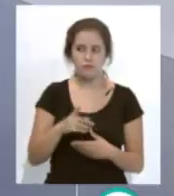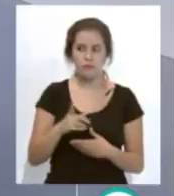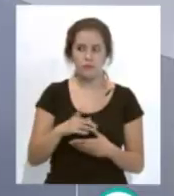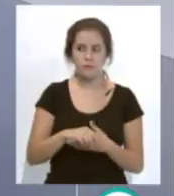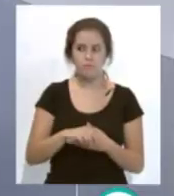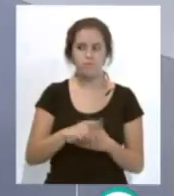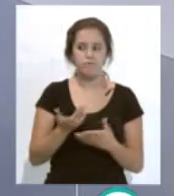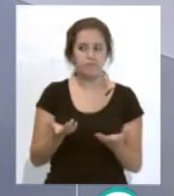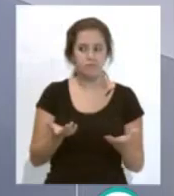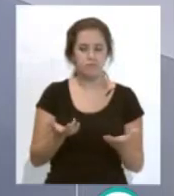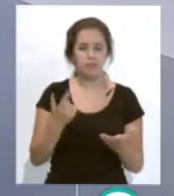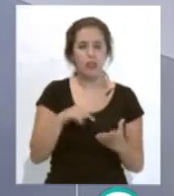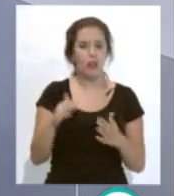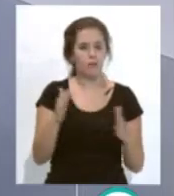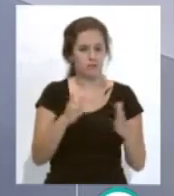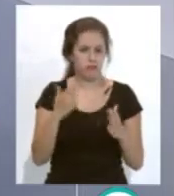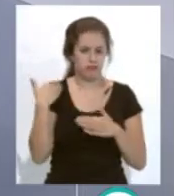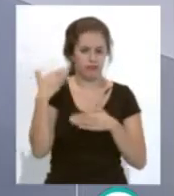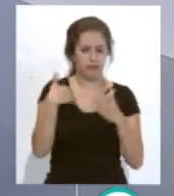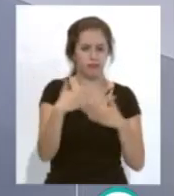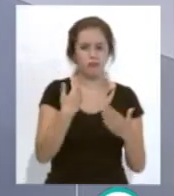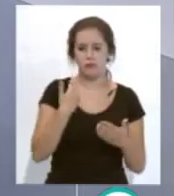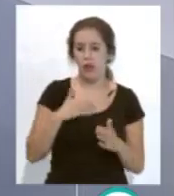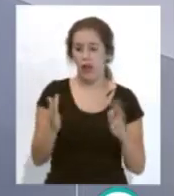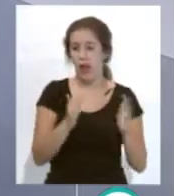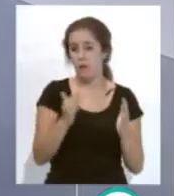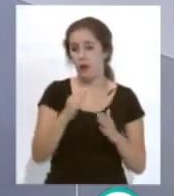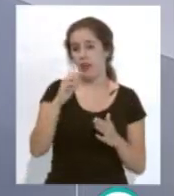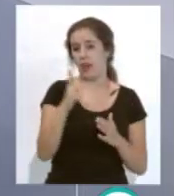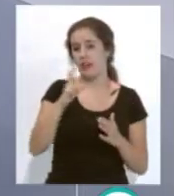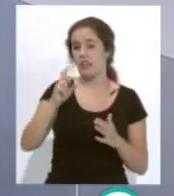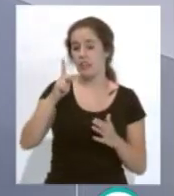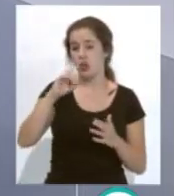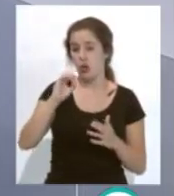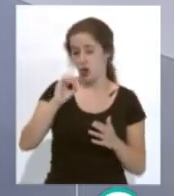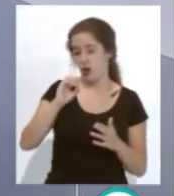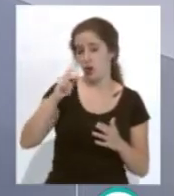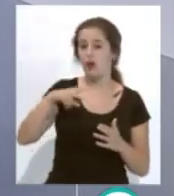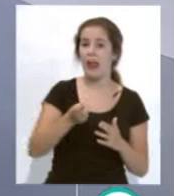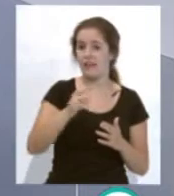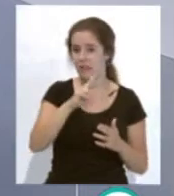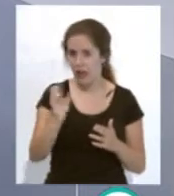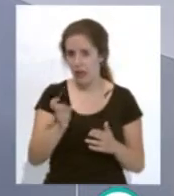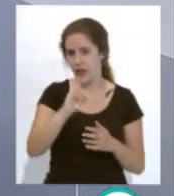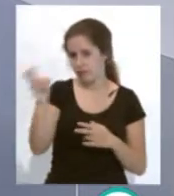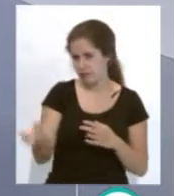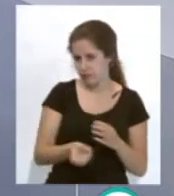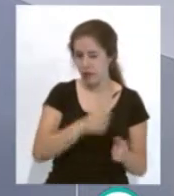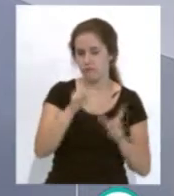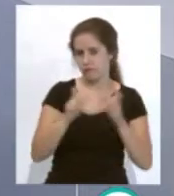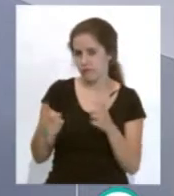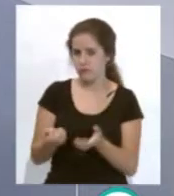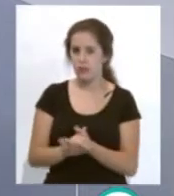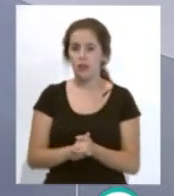por lo te digo, bueno, hacía tiempo ya que no se vivía, se vivió en la época de Kiko Narváez, de Moisés Arteaga, de gente